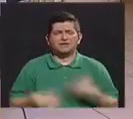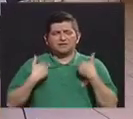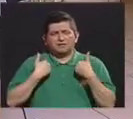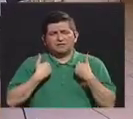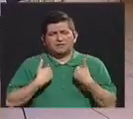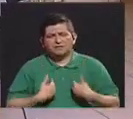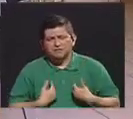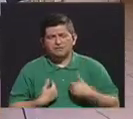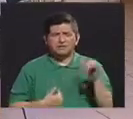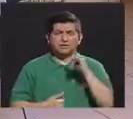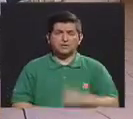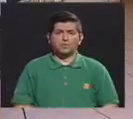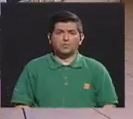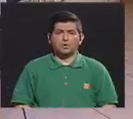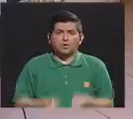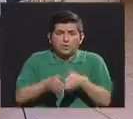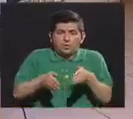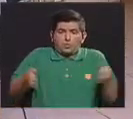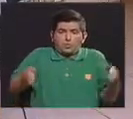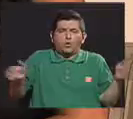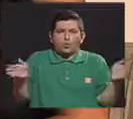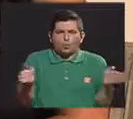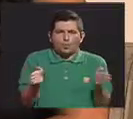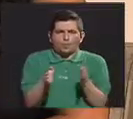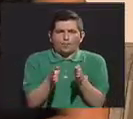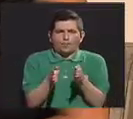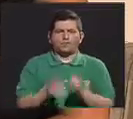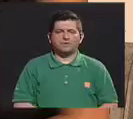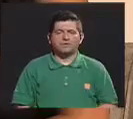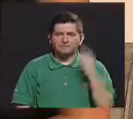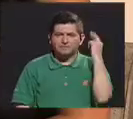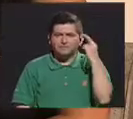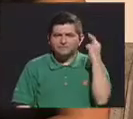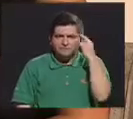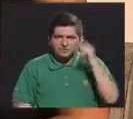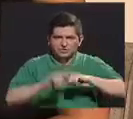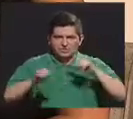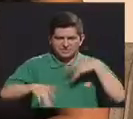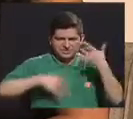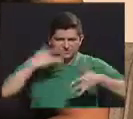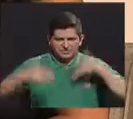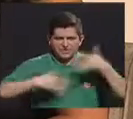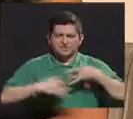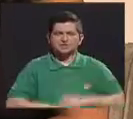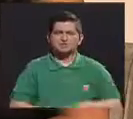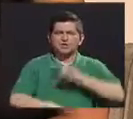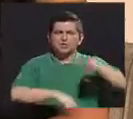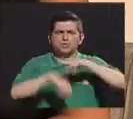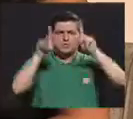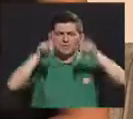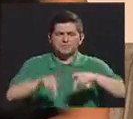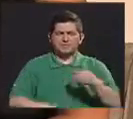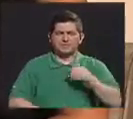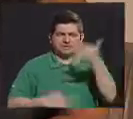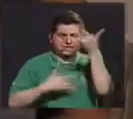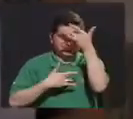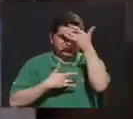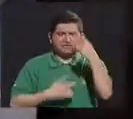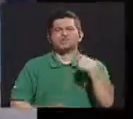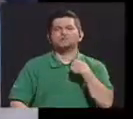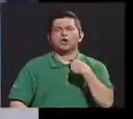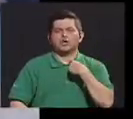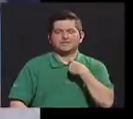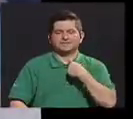así como aumentos o pérdidas repentinas de peso son algunos de los síntomas más frecuentes en las personas con patologías tiroideas.